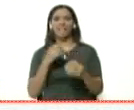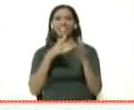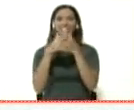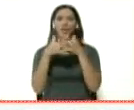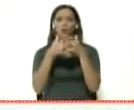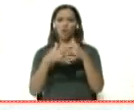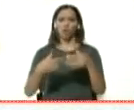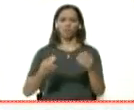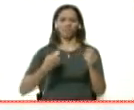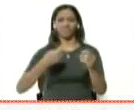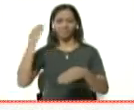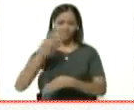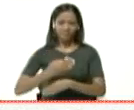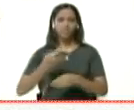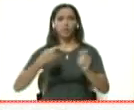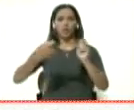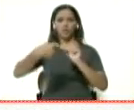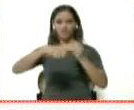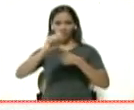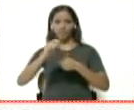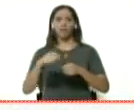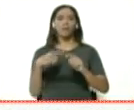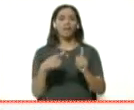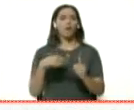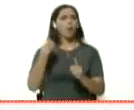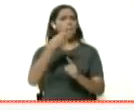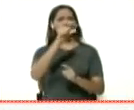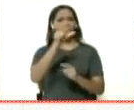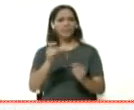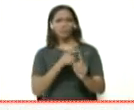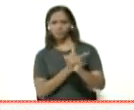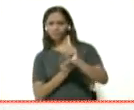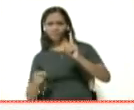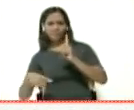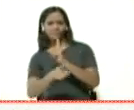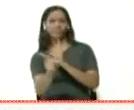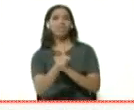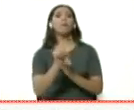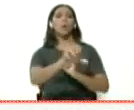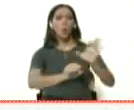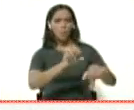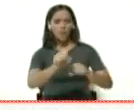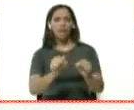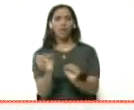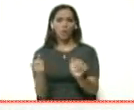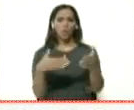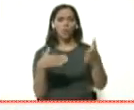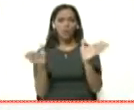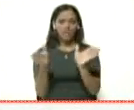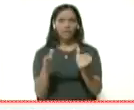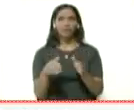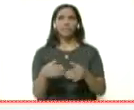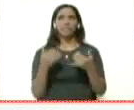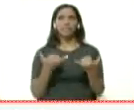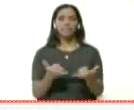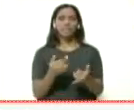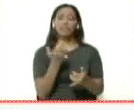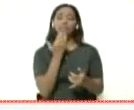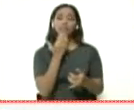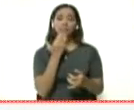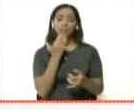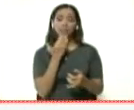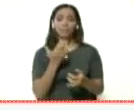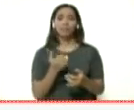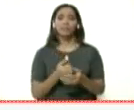si nos venden. Pero bueno, a través de terceras personas y haciendo triangulación allí, hemos comprado algunos kits y ya más recientemente